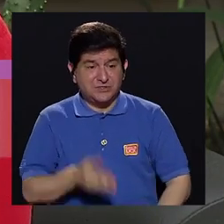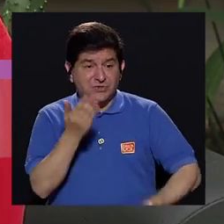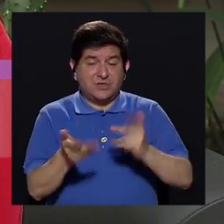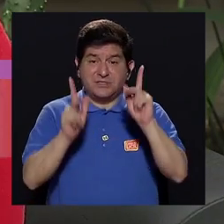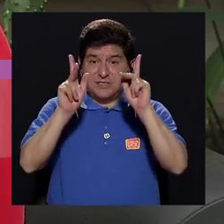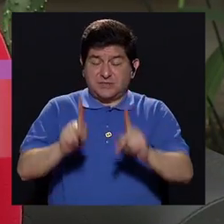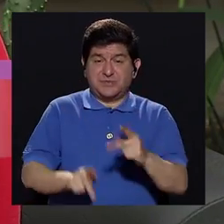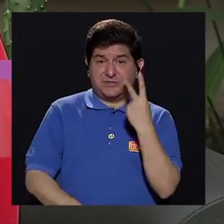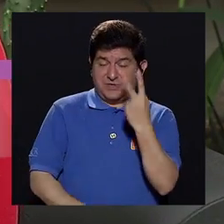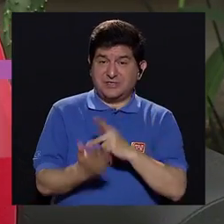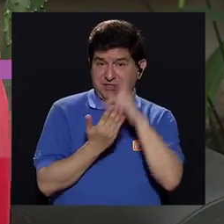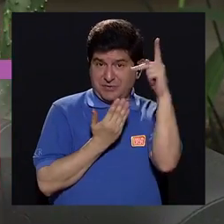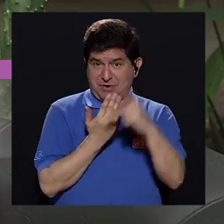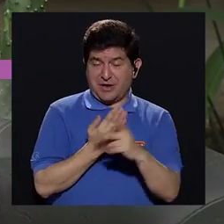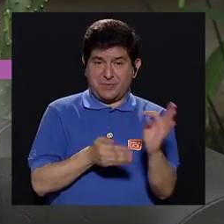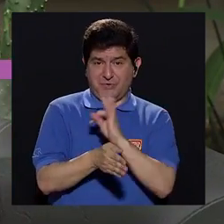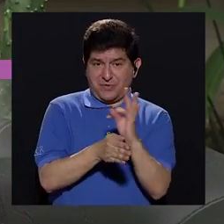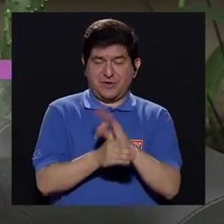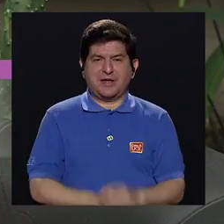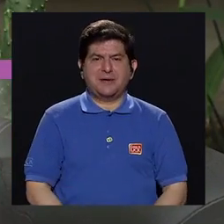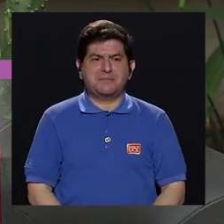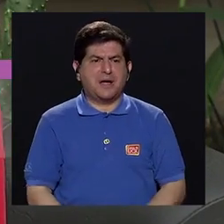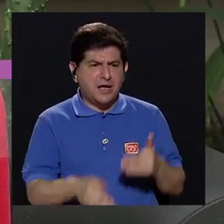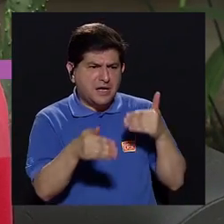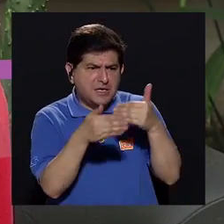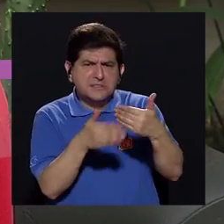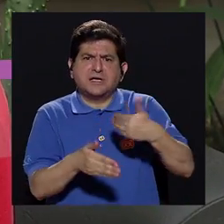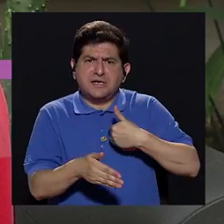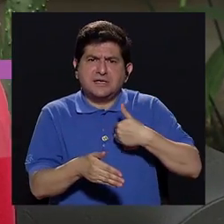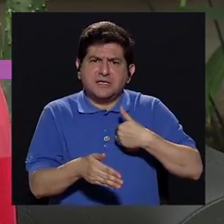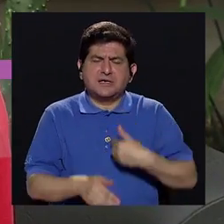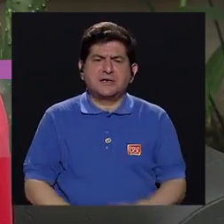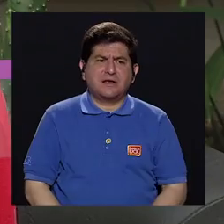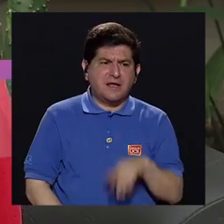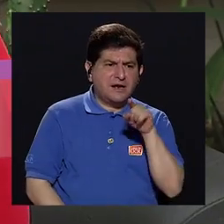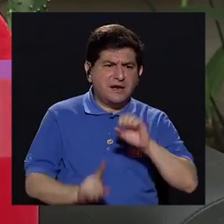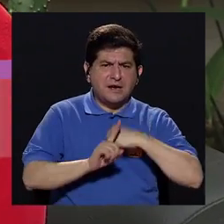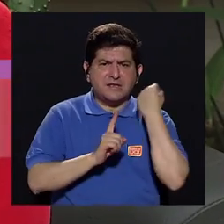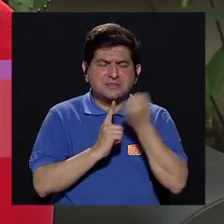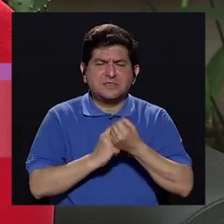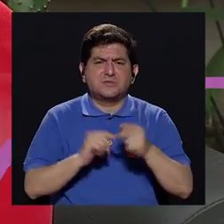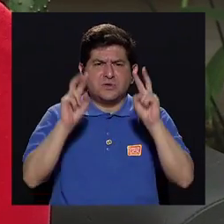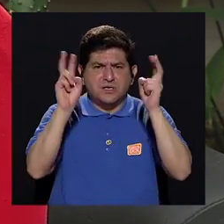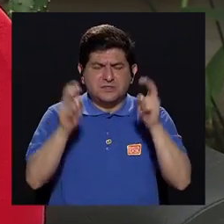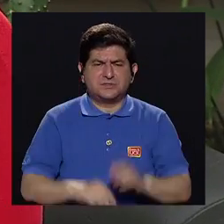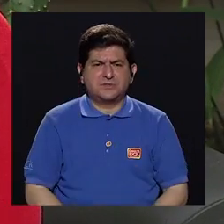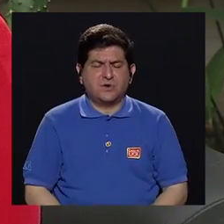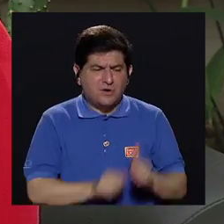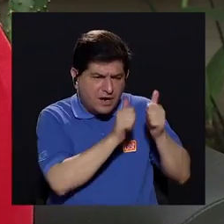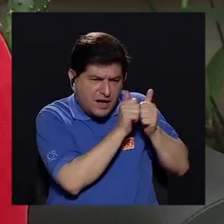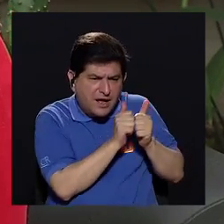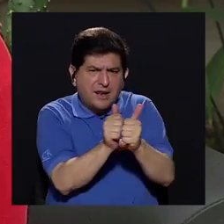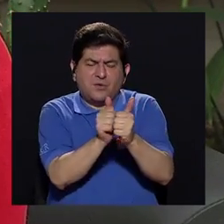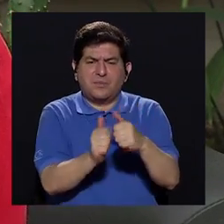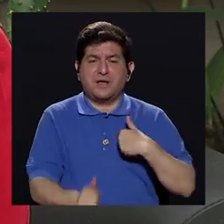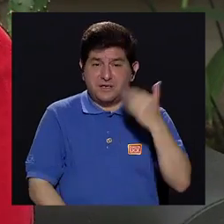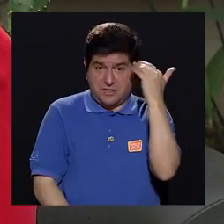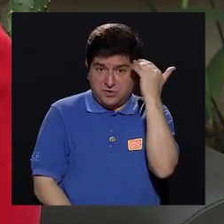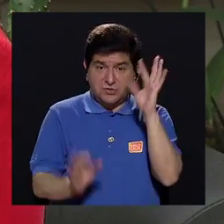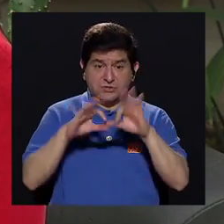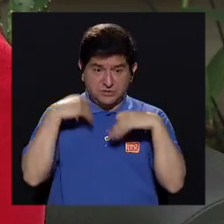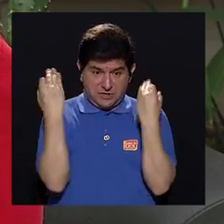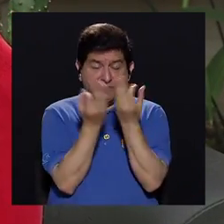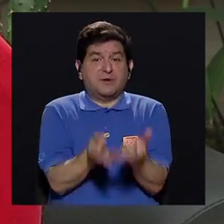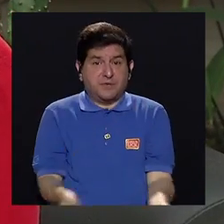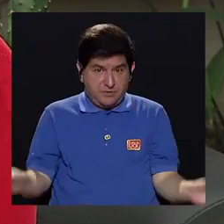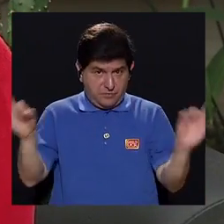quizás para las personas que nos están viendo que están cercanas al tema en este proceso de acompañar porque yo sé que la